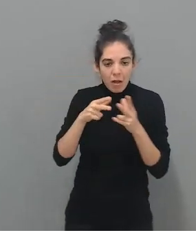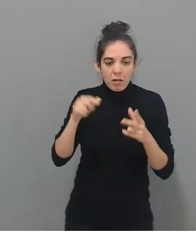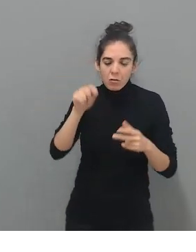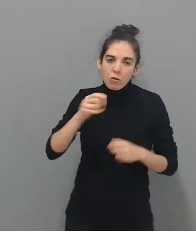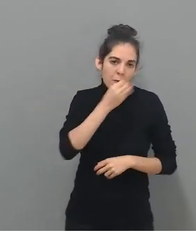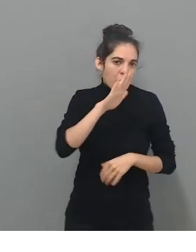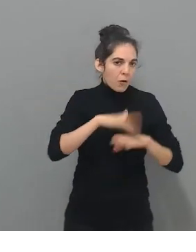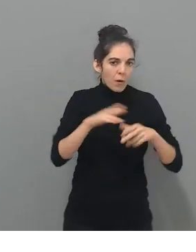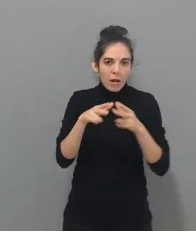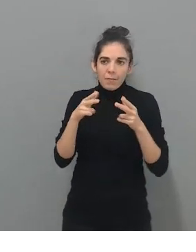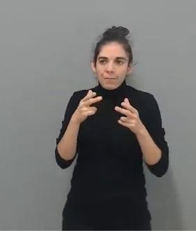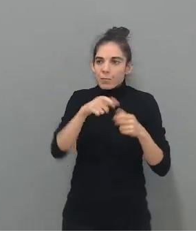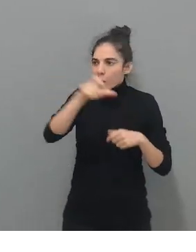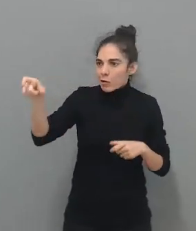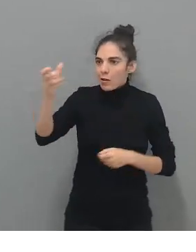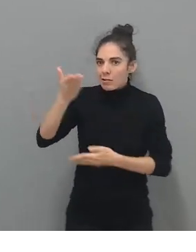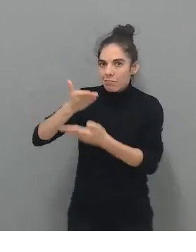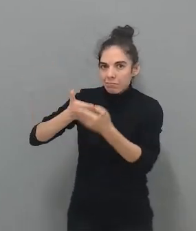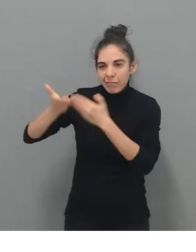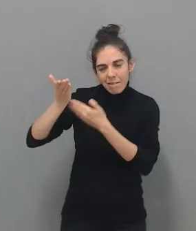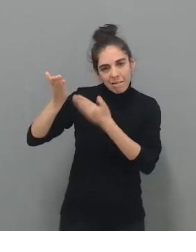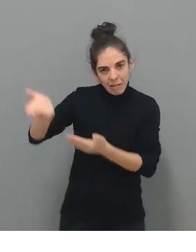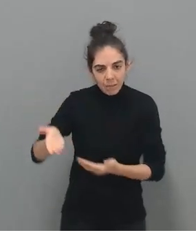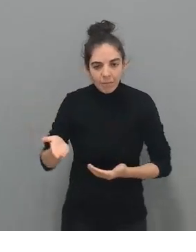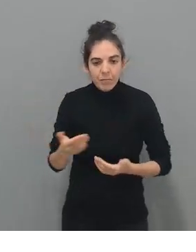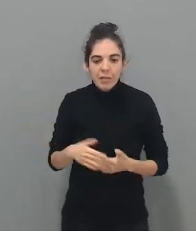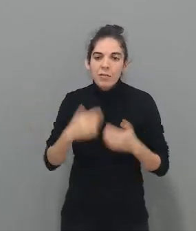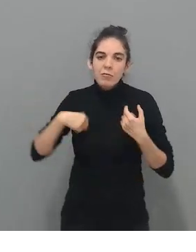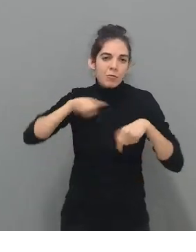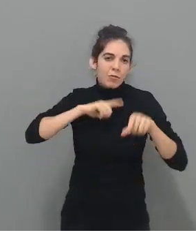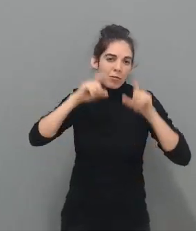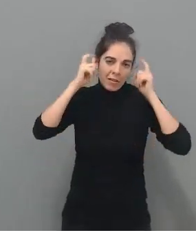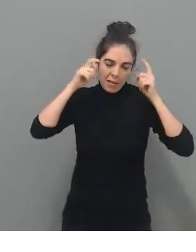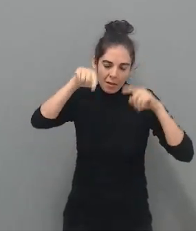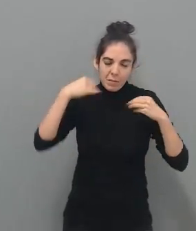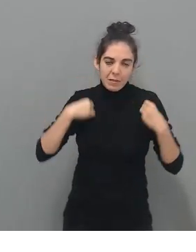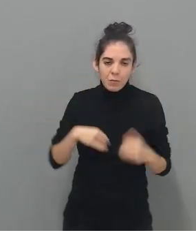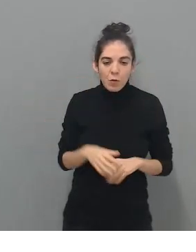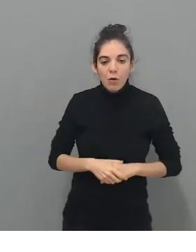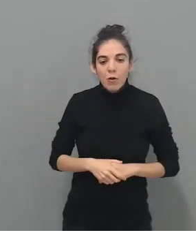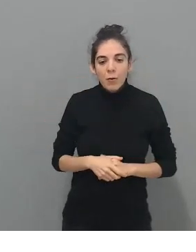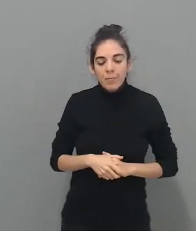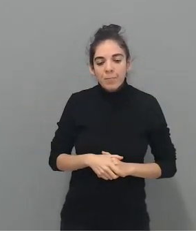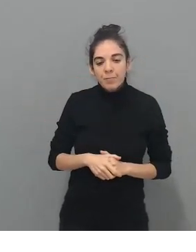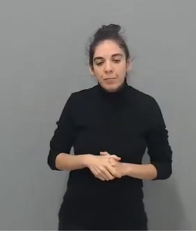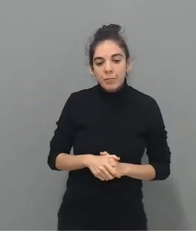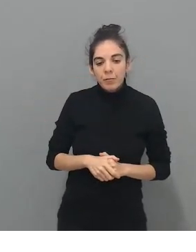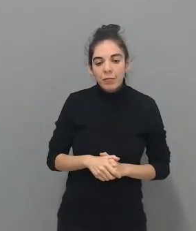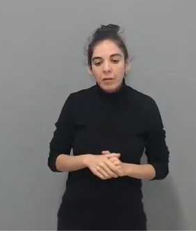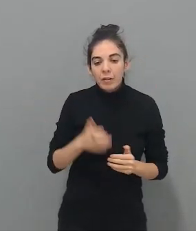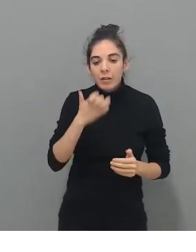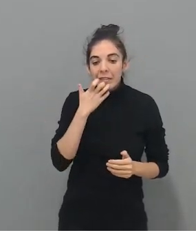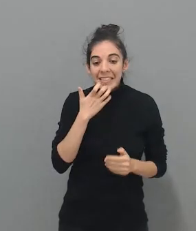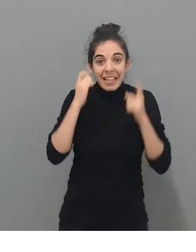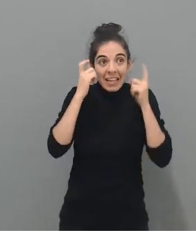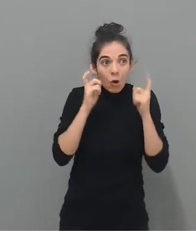bueno, lo que intentamos hacer en Minifunky. Y aquí también que solo es imposible aquello que no se intenta, con los niños que trabajamos